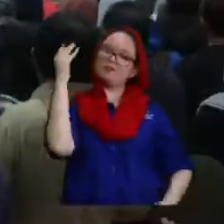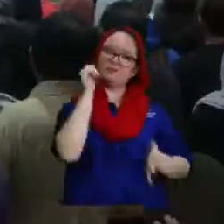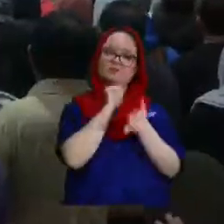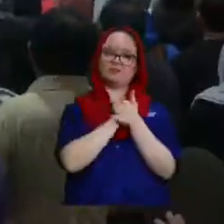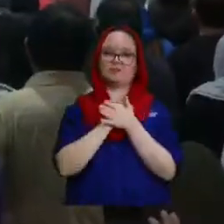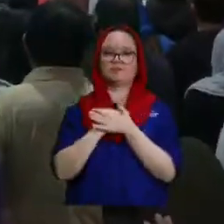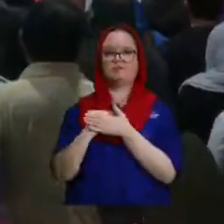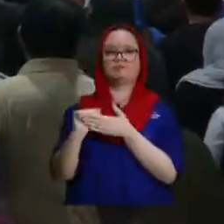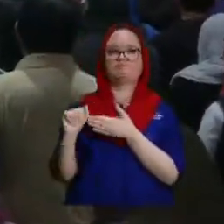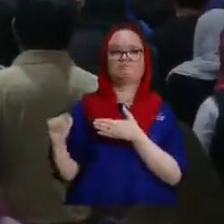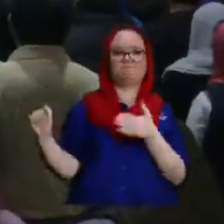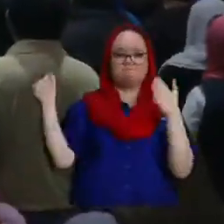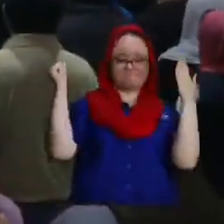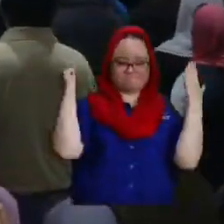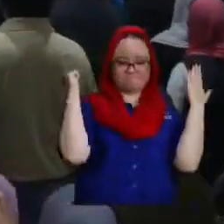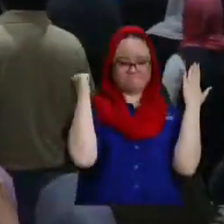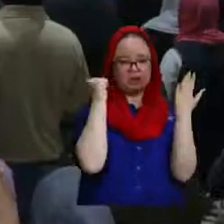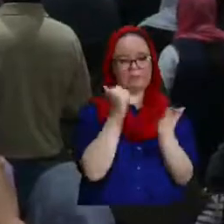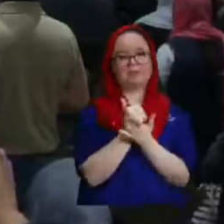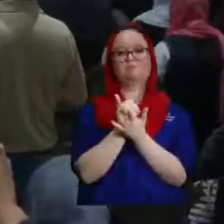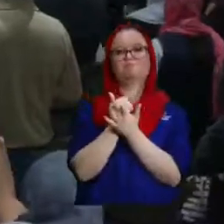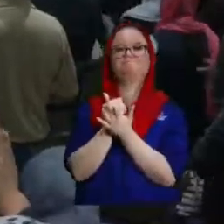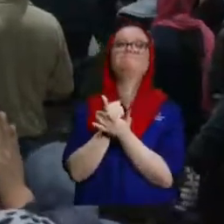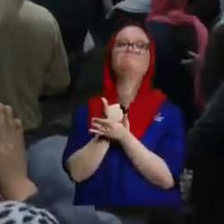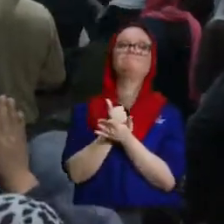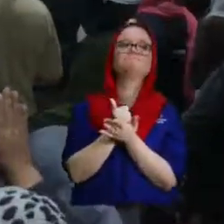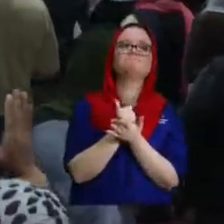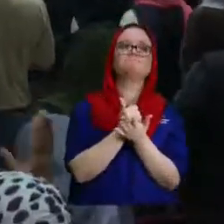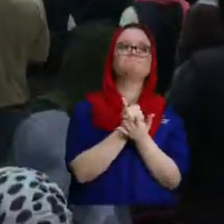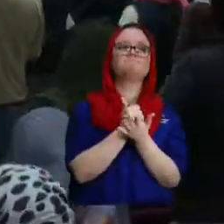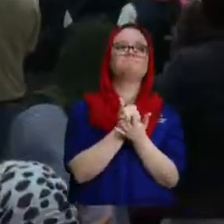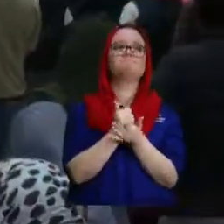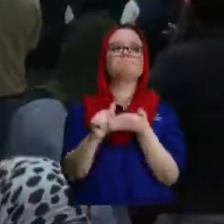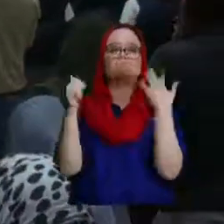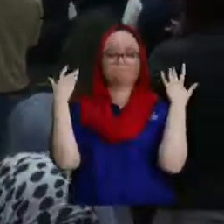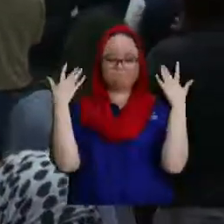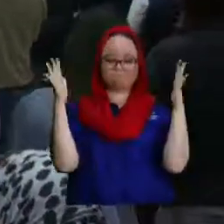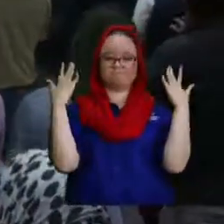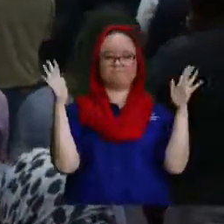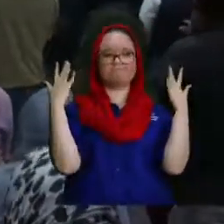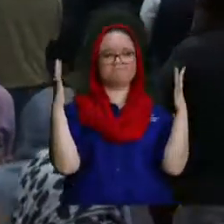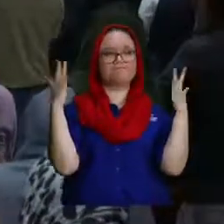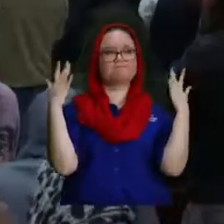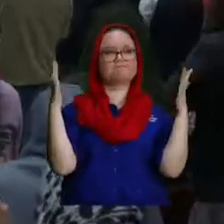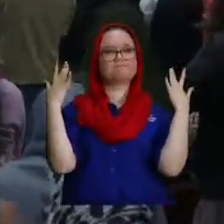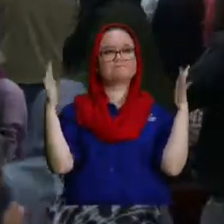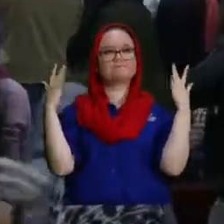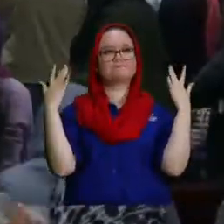denle un aplauso al rey mientras seguimos bendiciendo al Señor aleluya